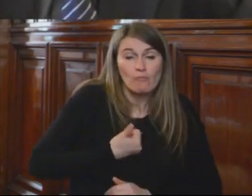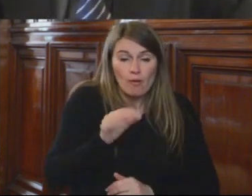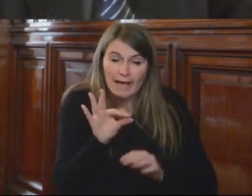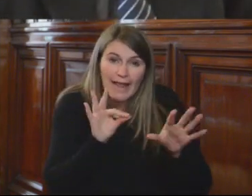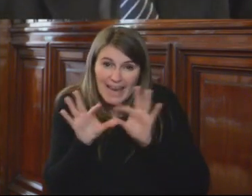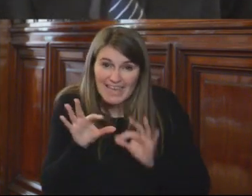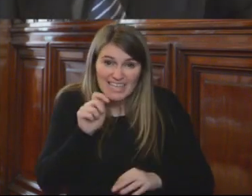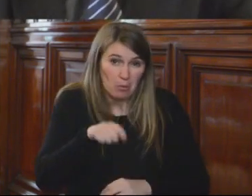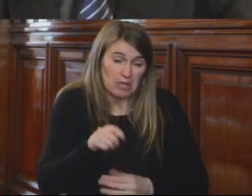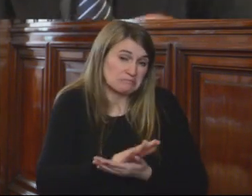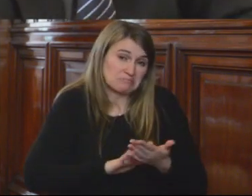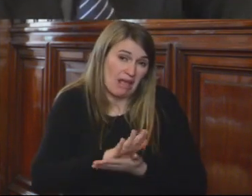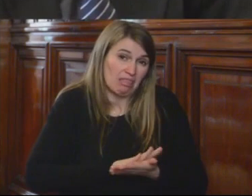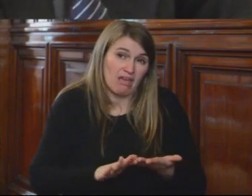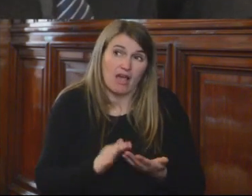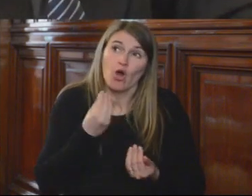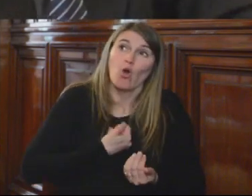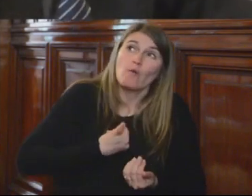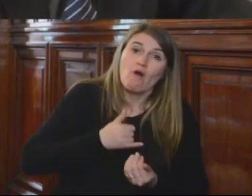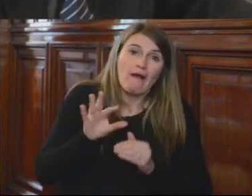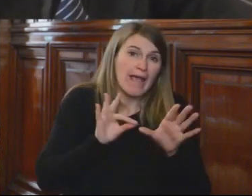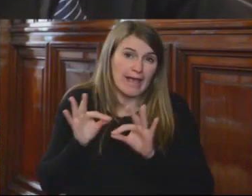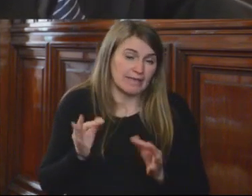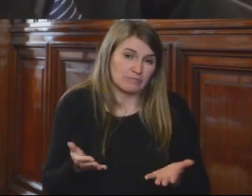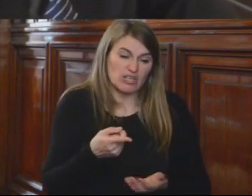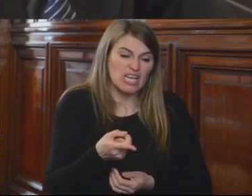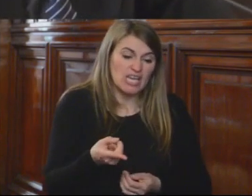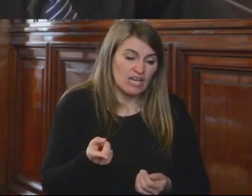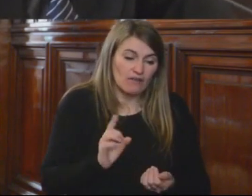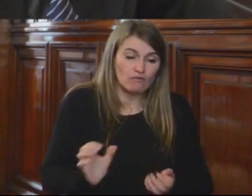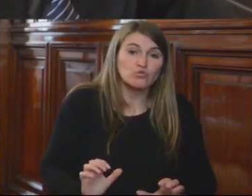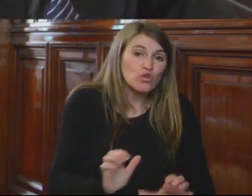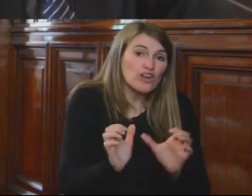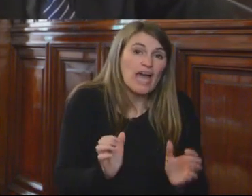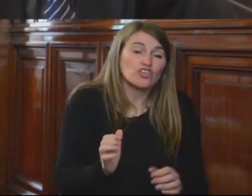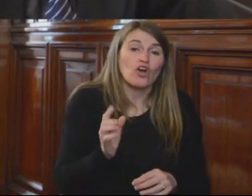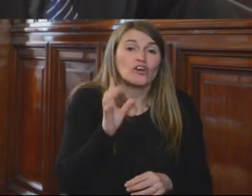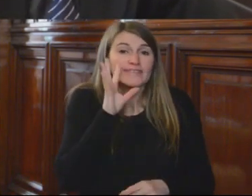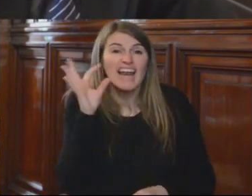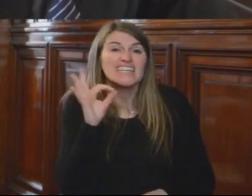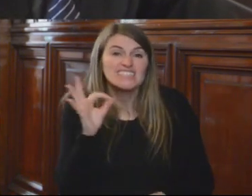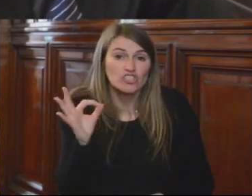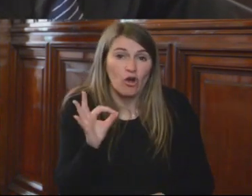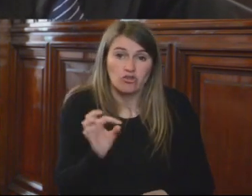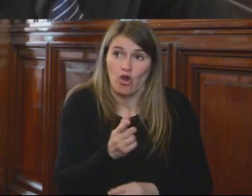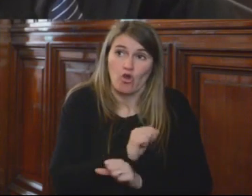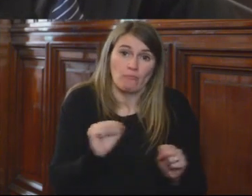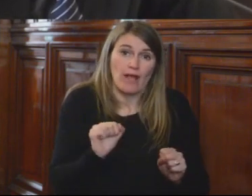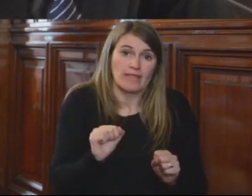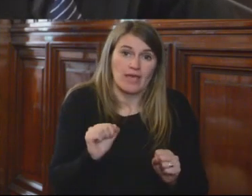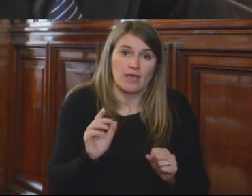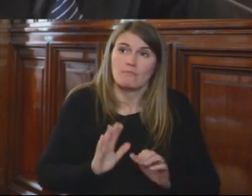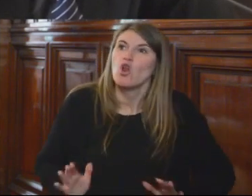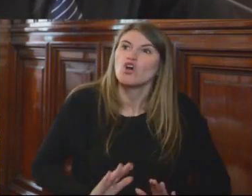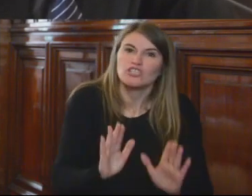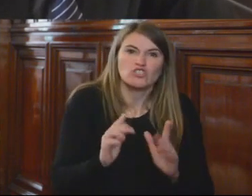ningún proceso porque un funcionario o un servidor judicial que es transitorio no puede ser sometido a un debido proceso porque no existe